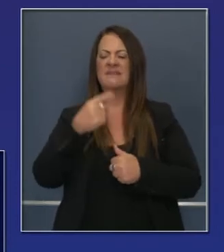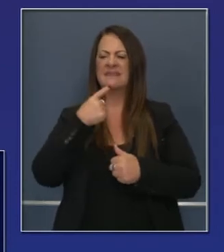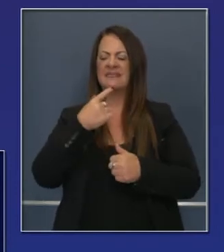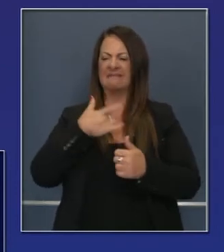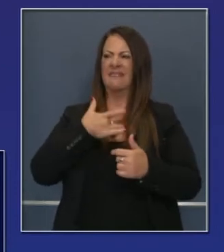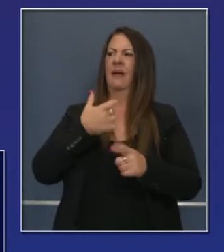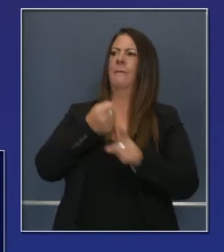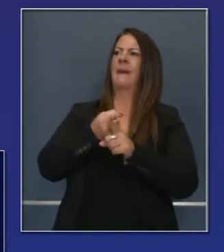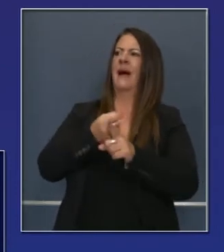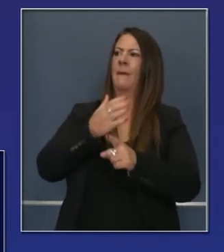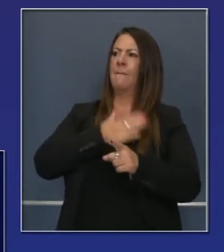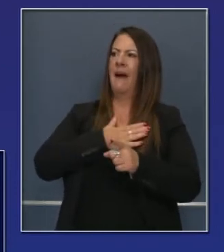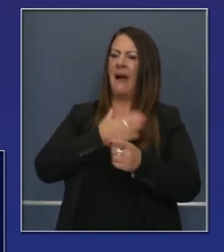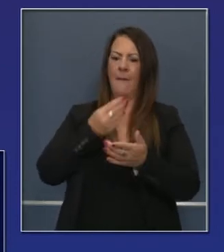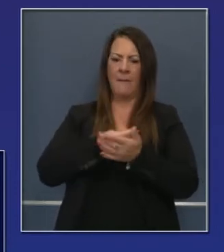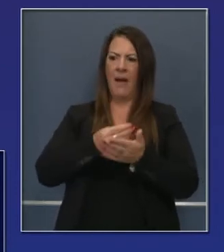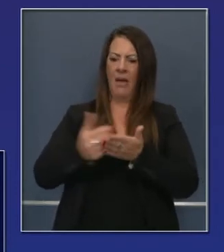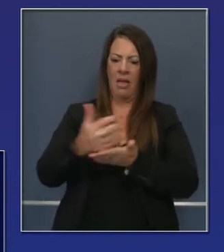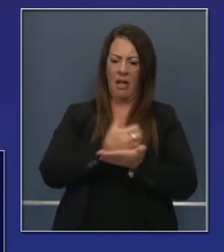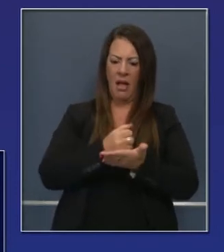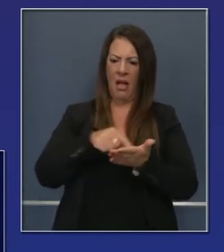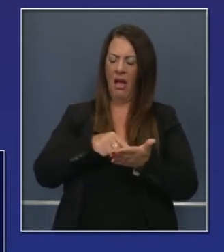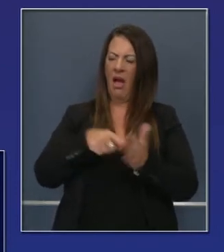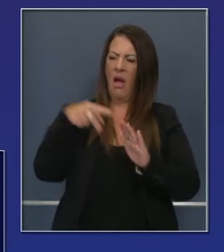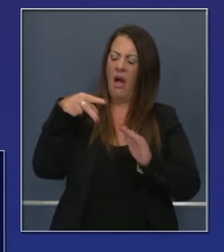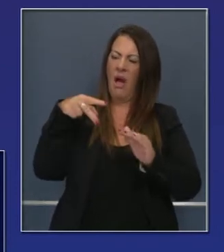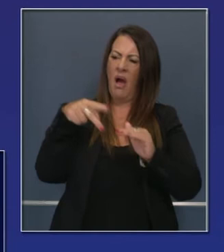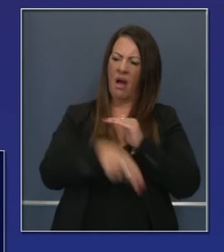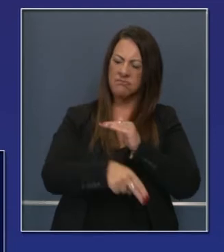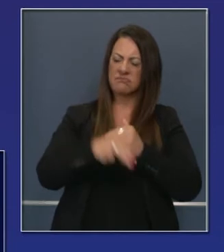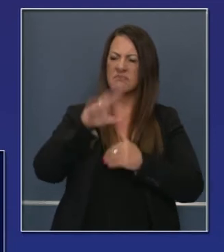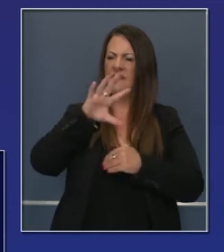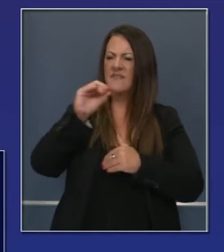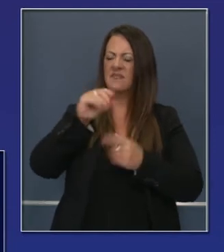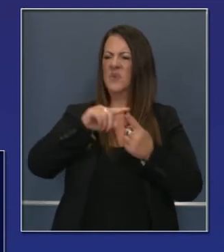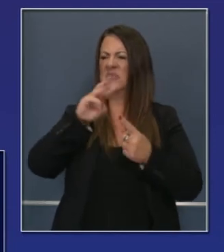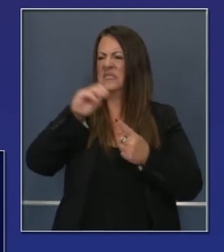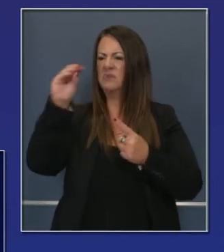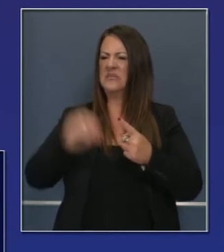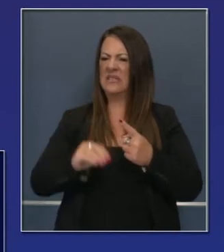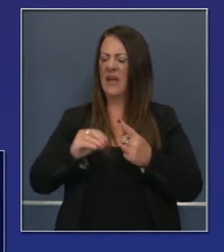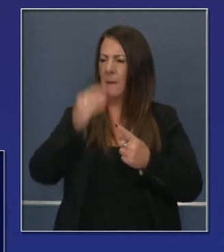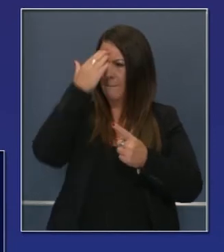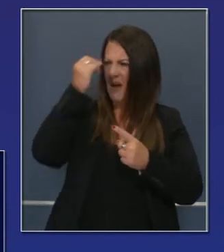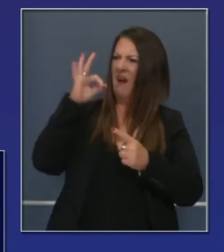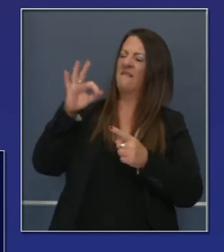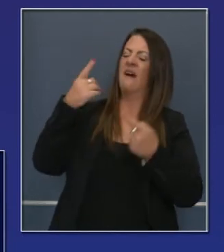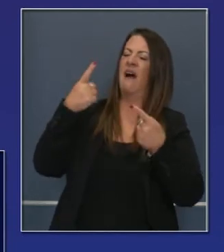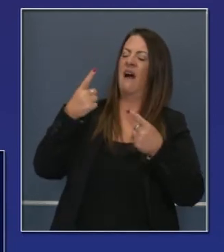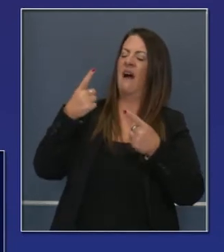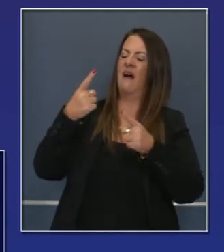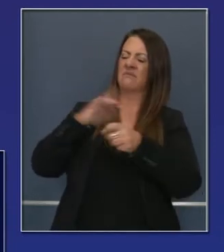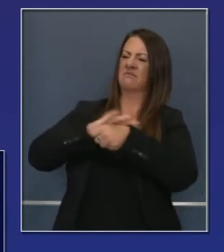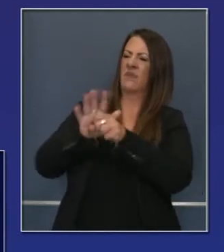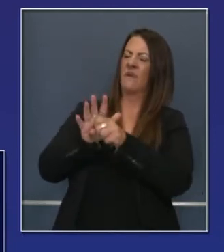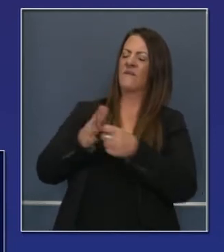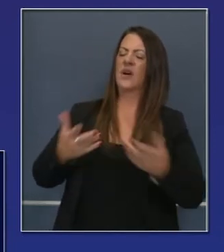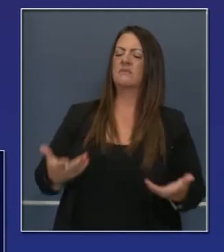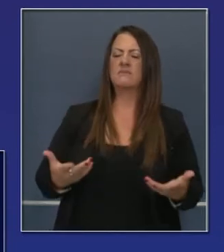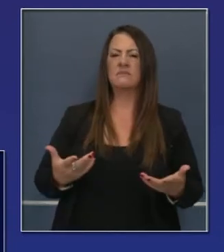entre 50 y 66% de caída en su ingreso desde que la pandemia ha